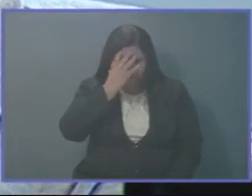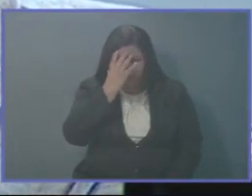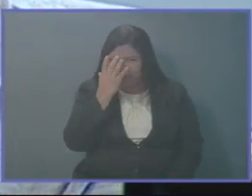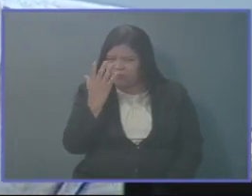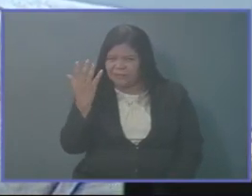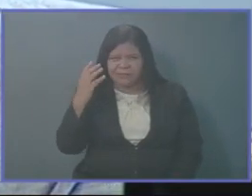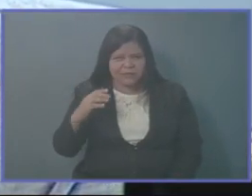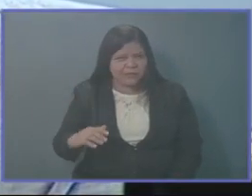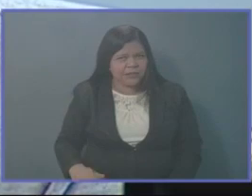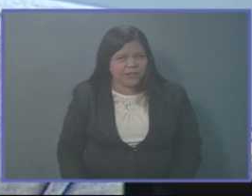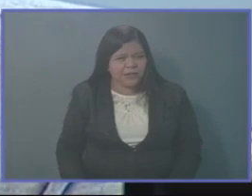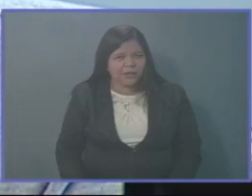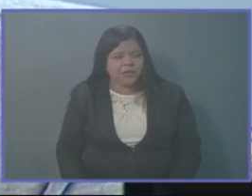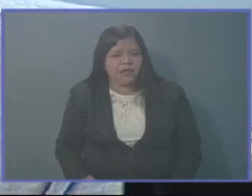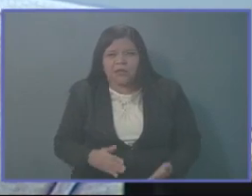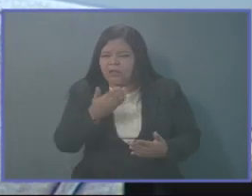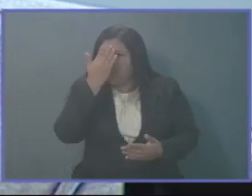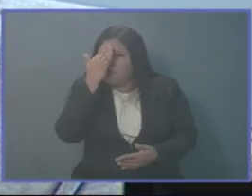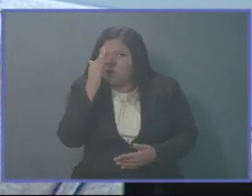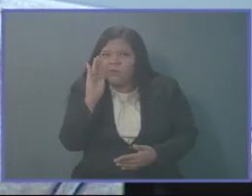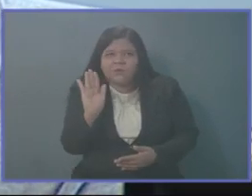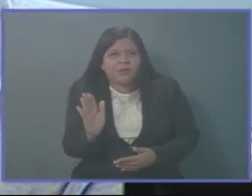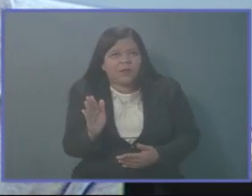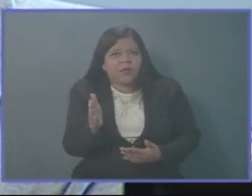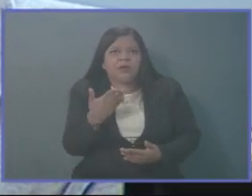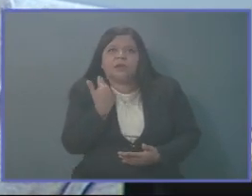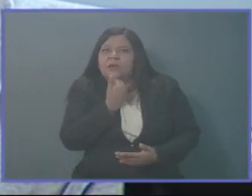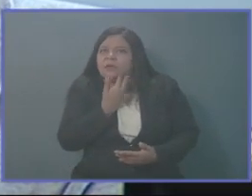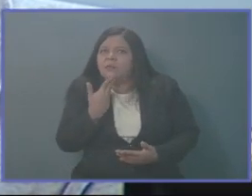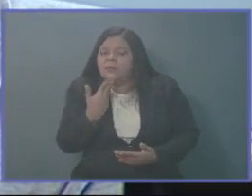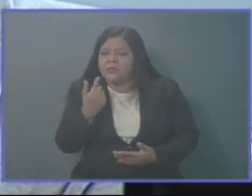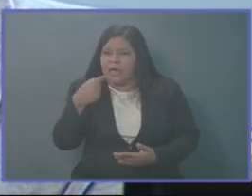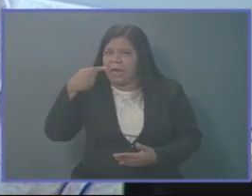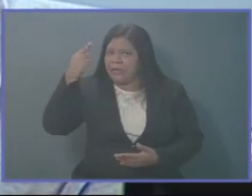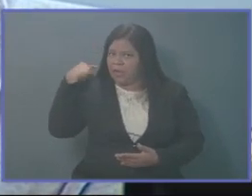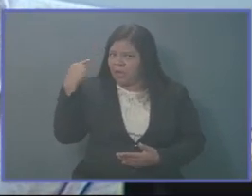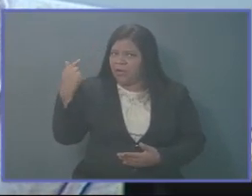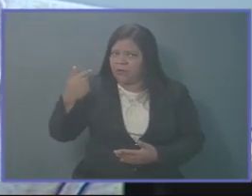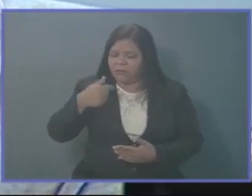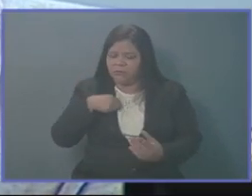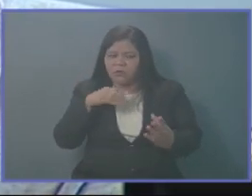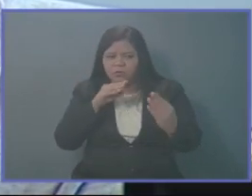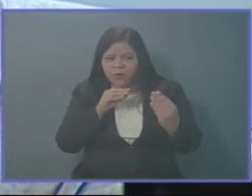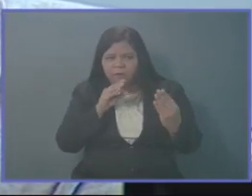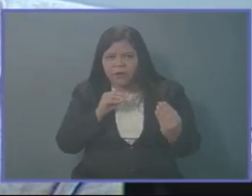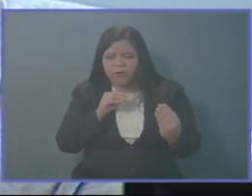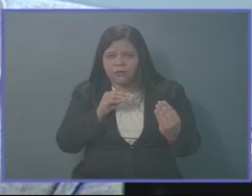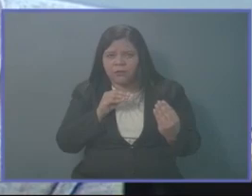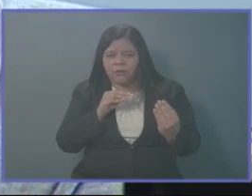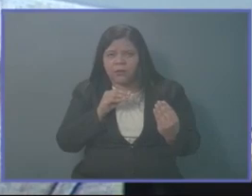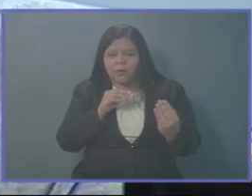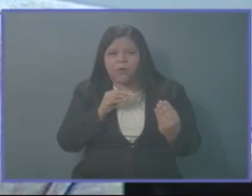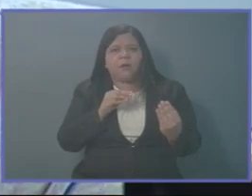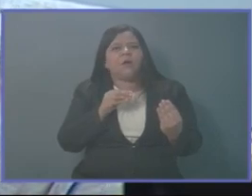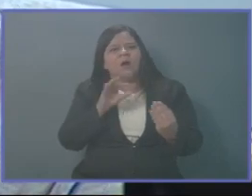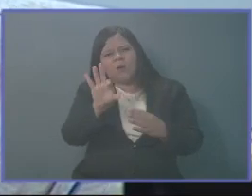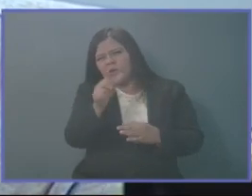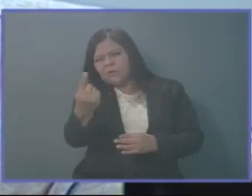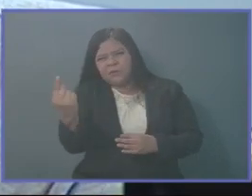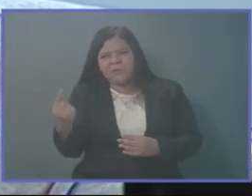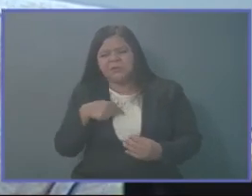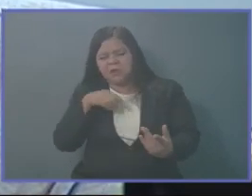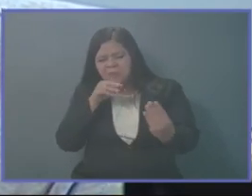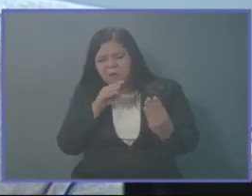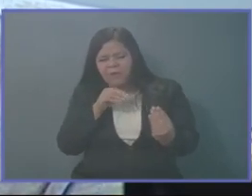No sé dónde iremos a parar, pero hablaba con dos hombres de armas en el pasado reciente, que aquí están como